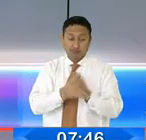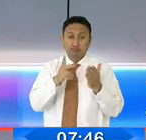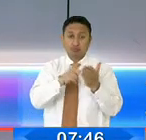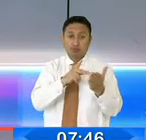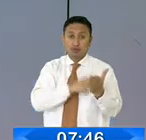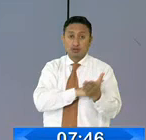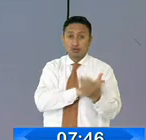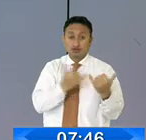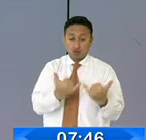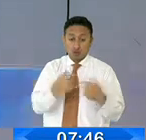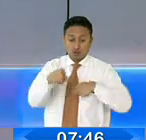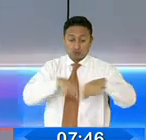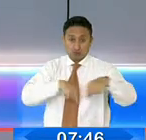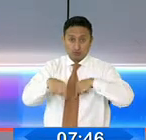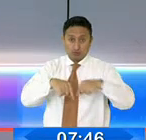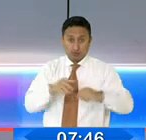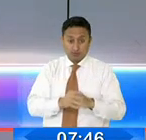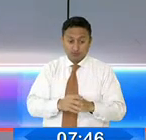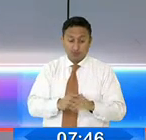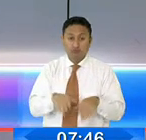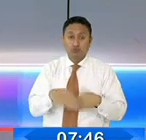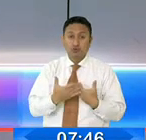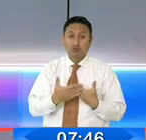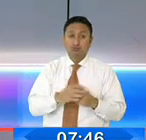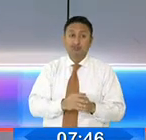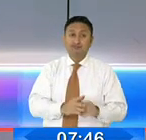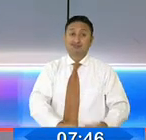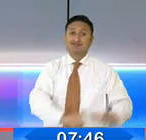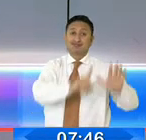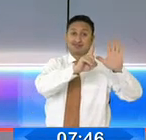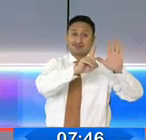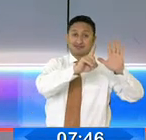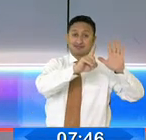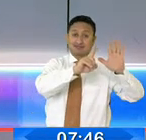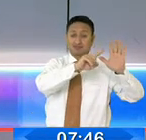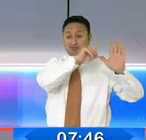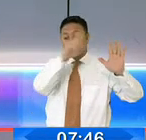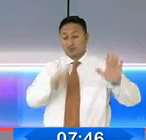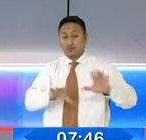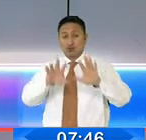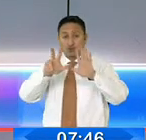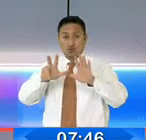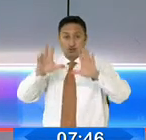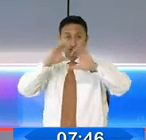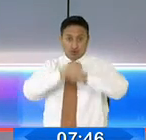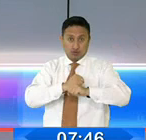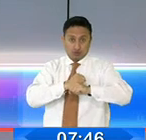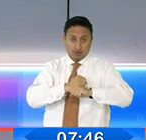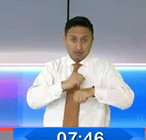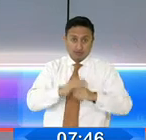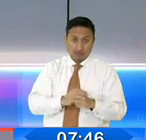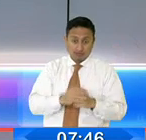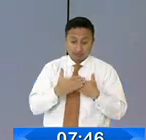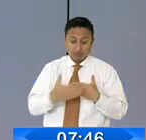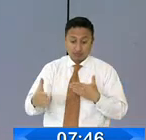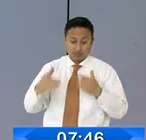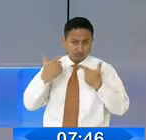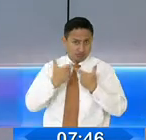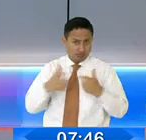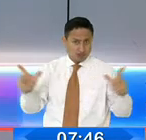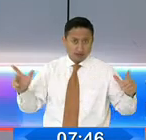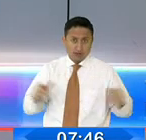hoy circula se aplicará de 6 de la mañana a 8 de la noche. Fuera de esas horas habrá libre